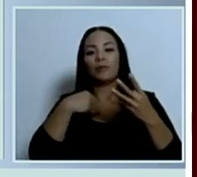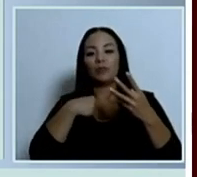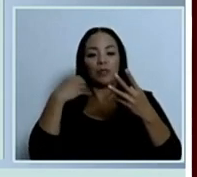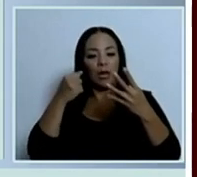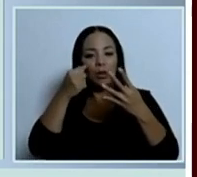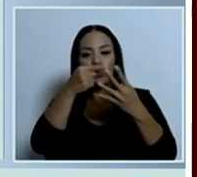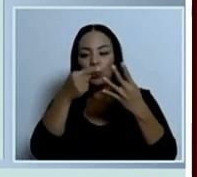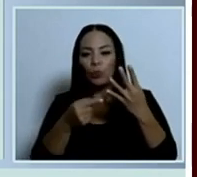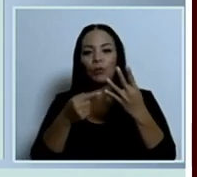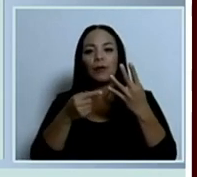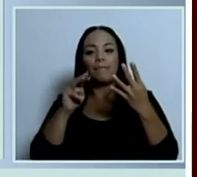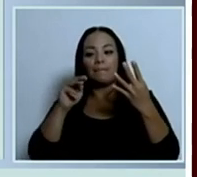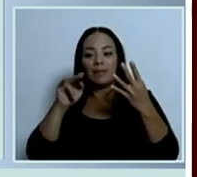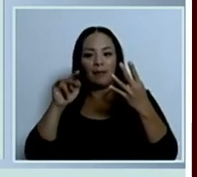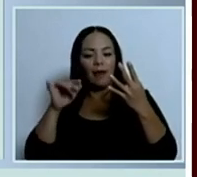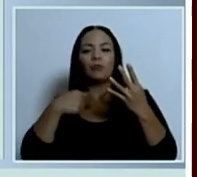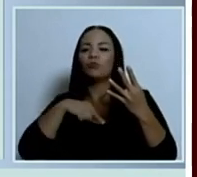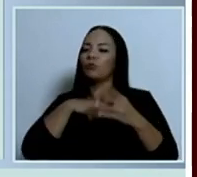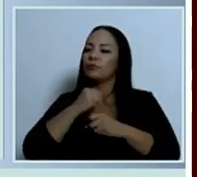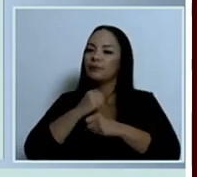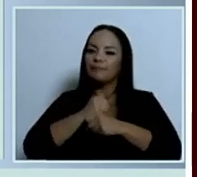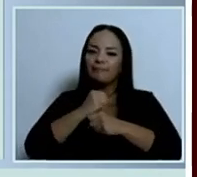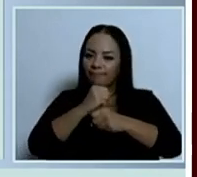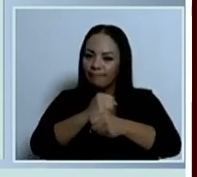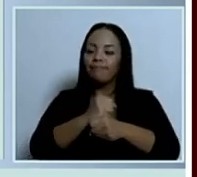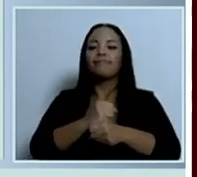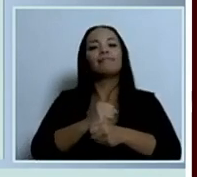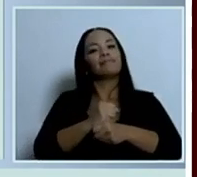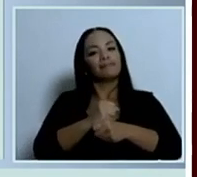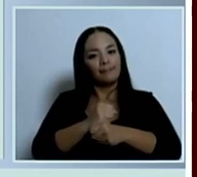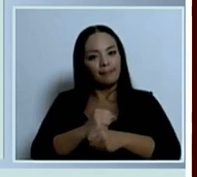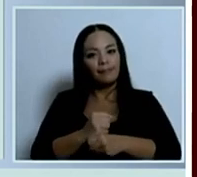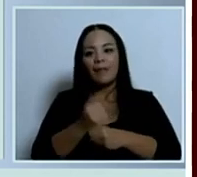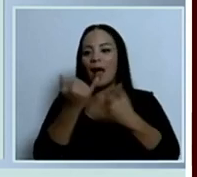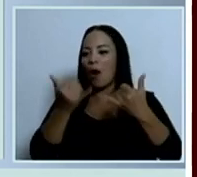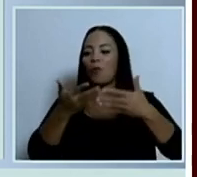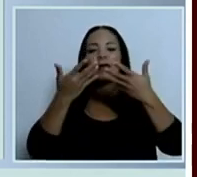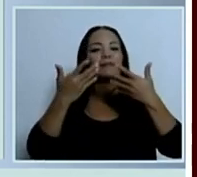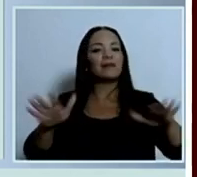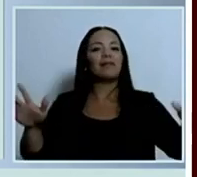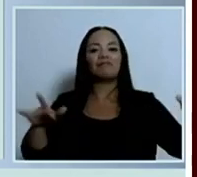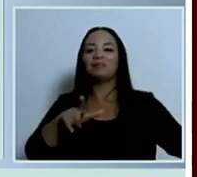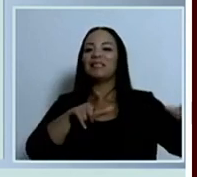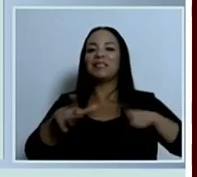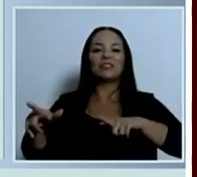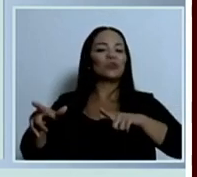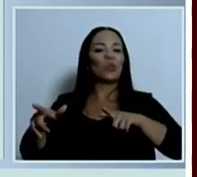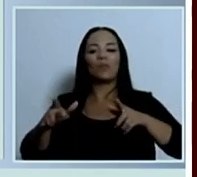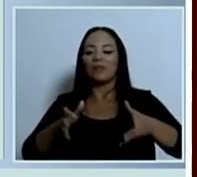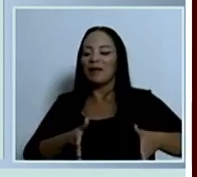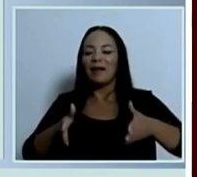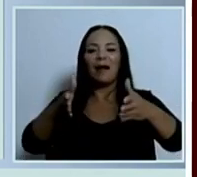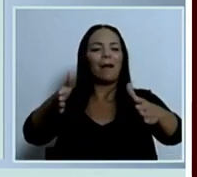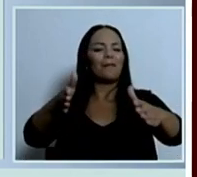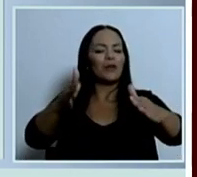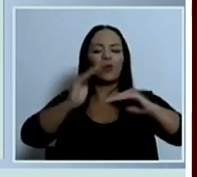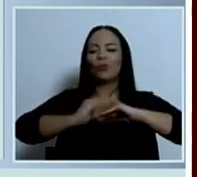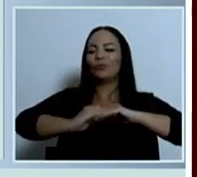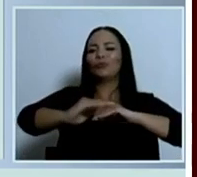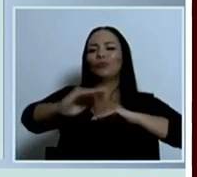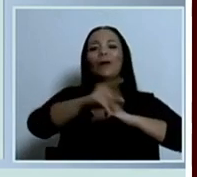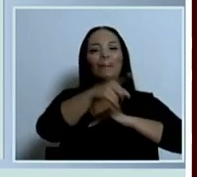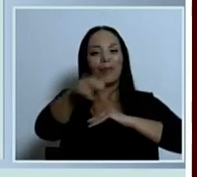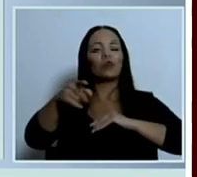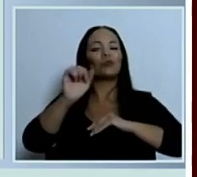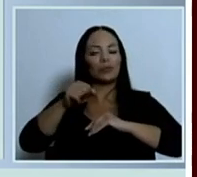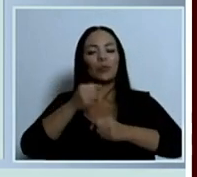posible y en la mesa realmente está hecha una autopista y el camino está hecho una autopista para que puedan presentar las homologaciones y se puedan dar